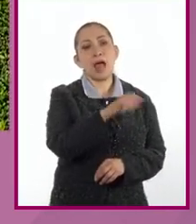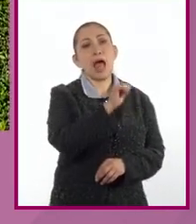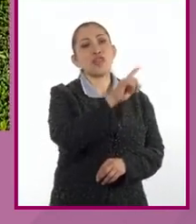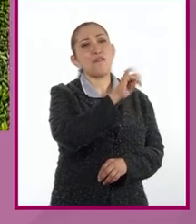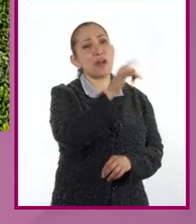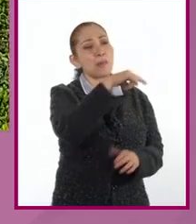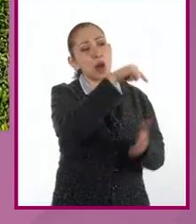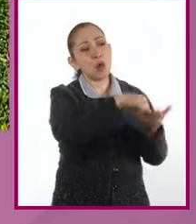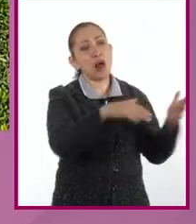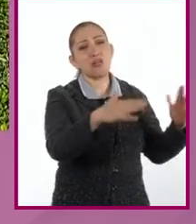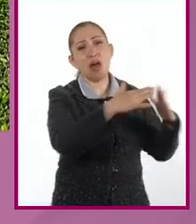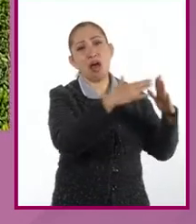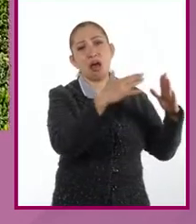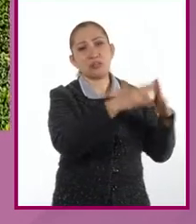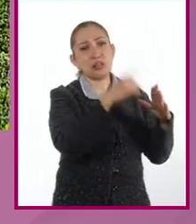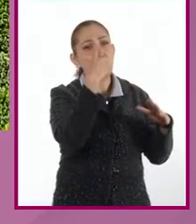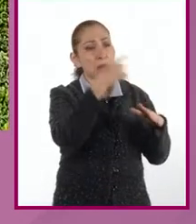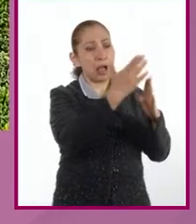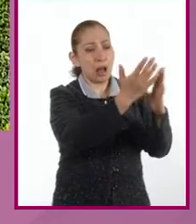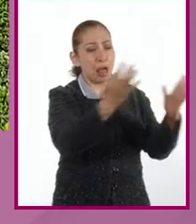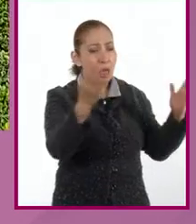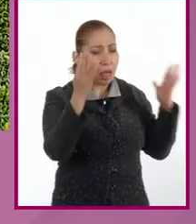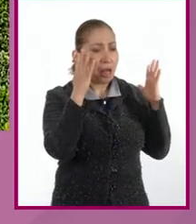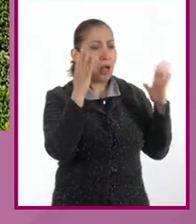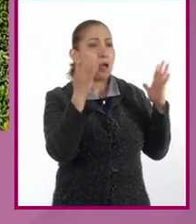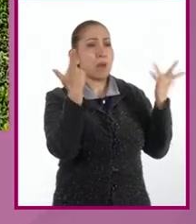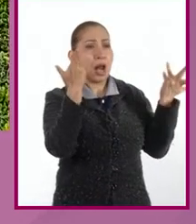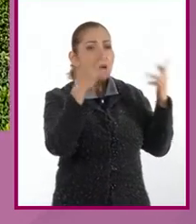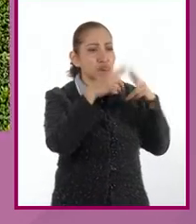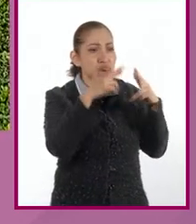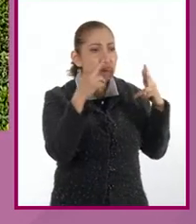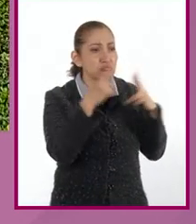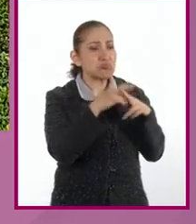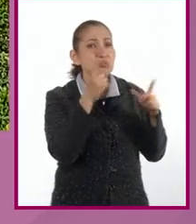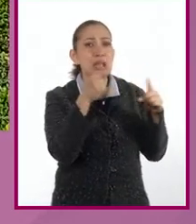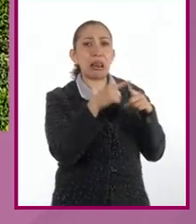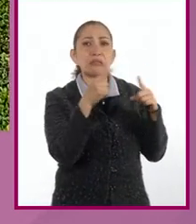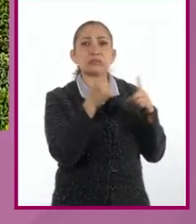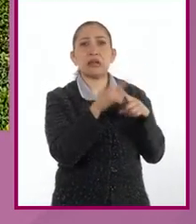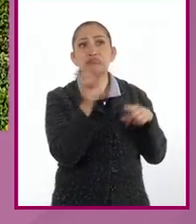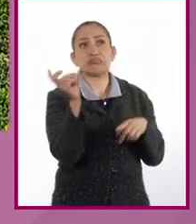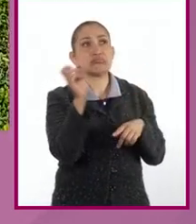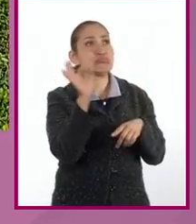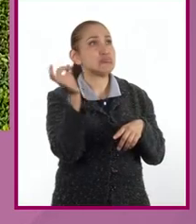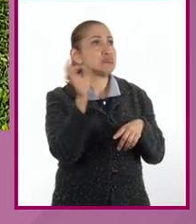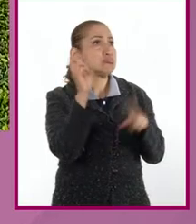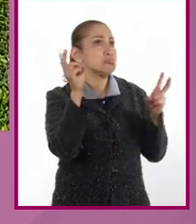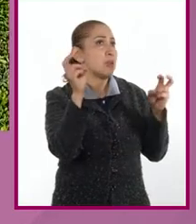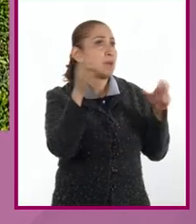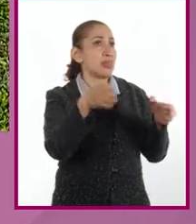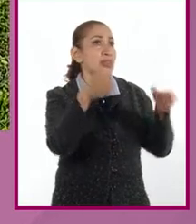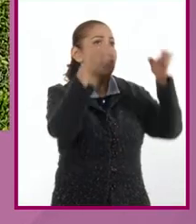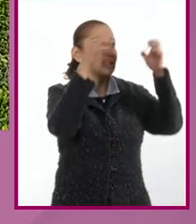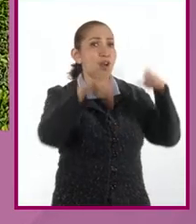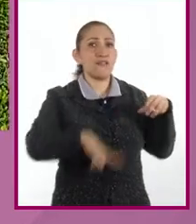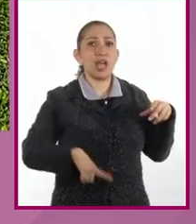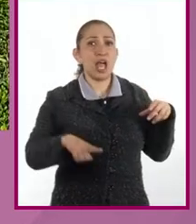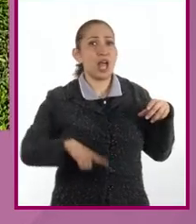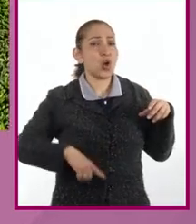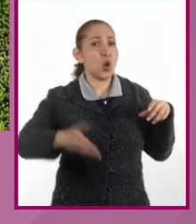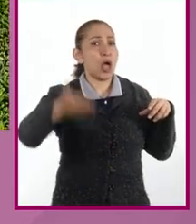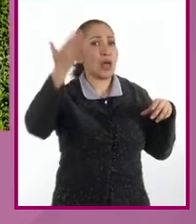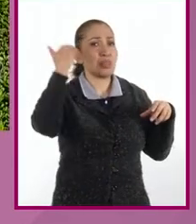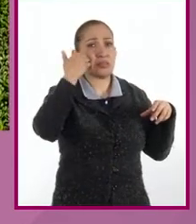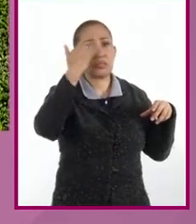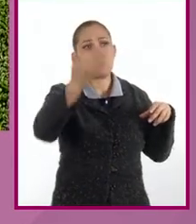espacios habitacionales, para espacios para culto, probablemente temas y edificios de gobierno en ciertas